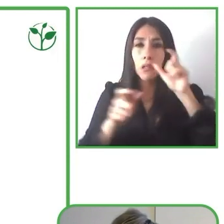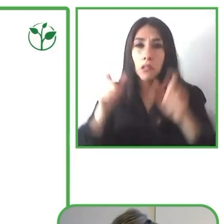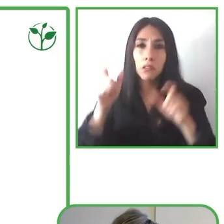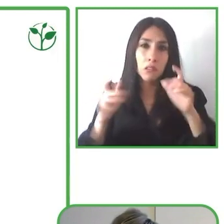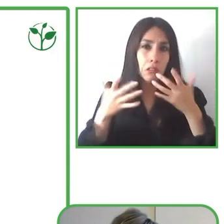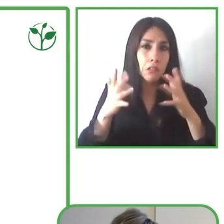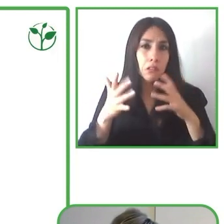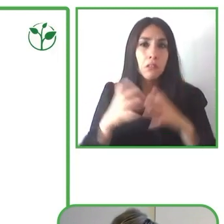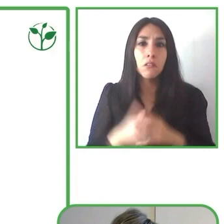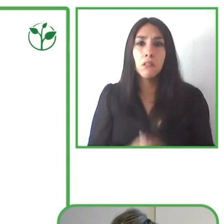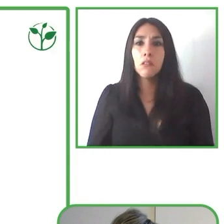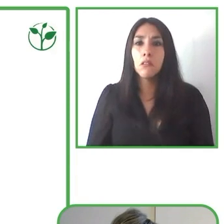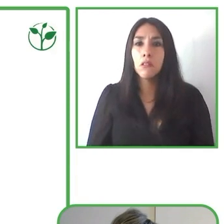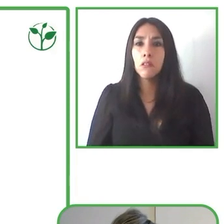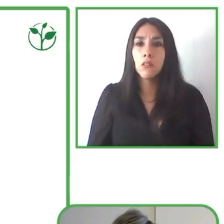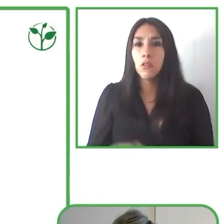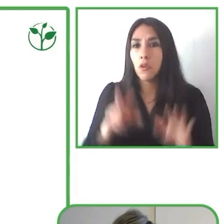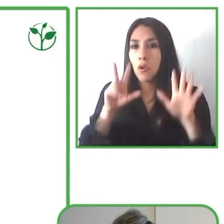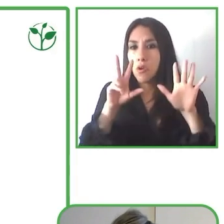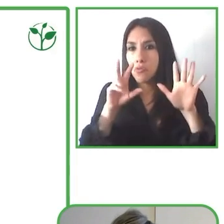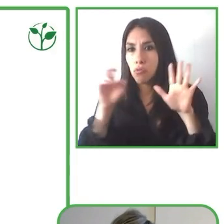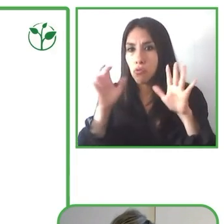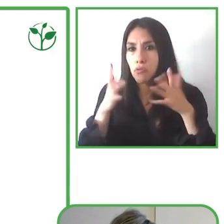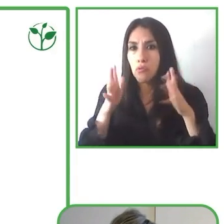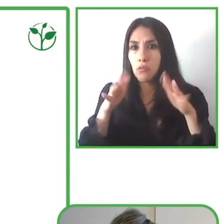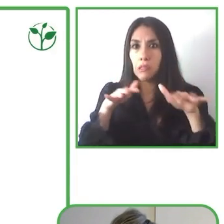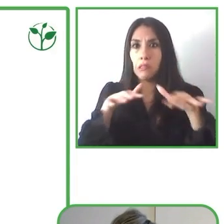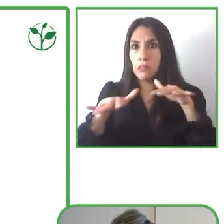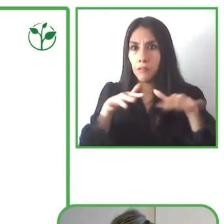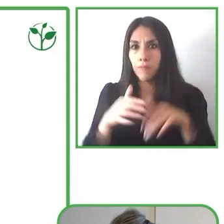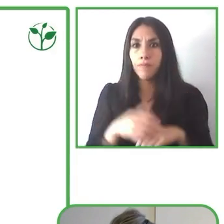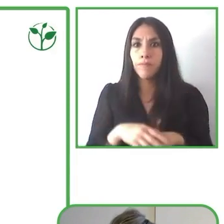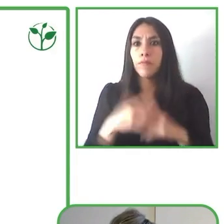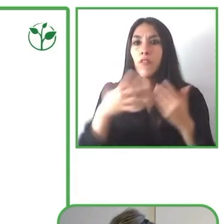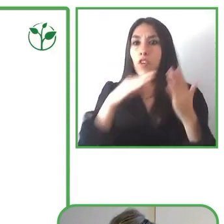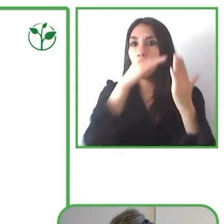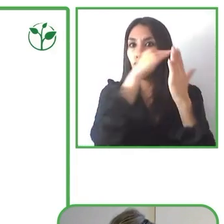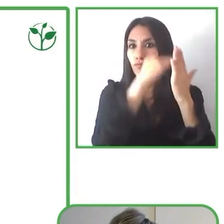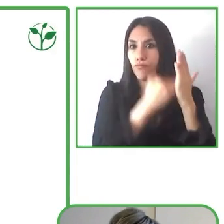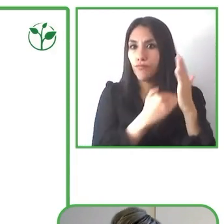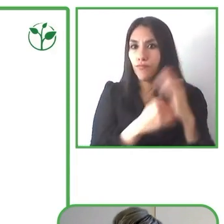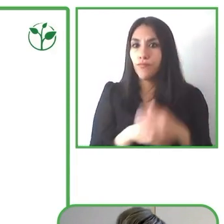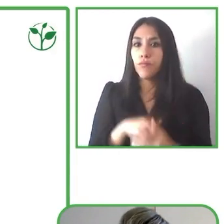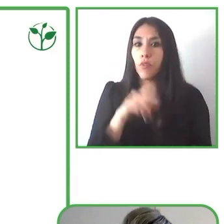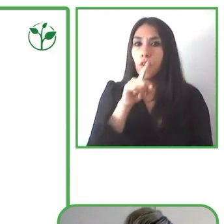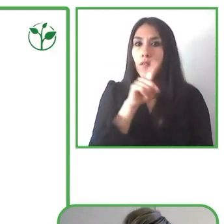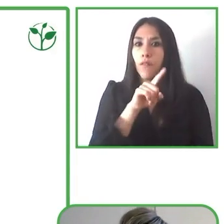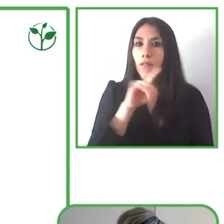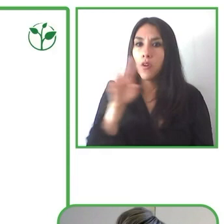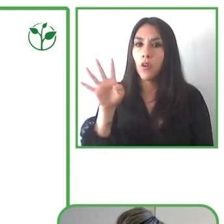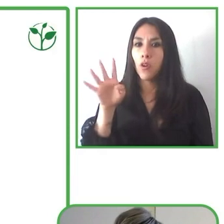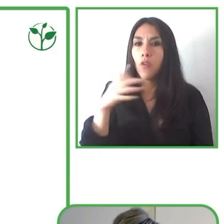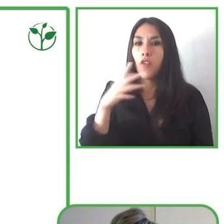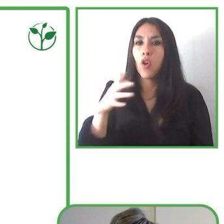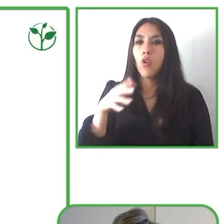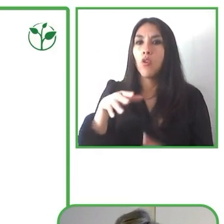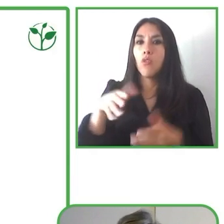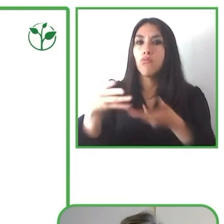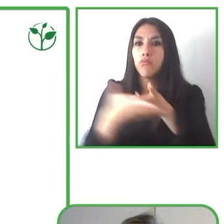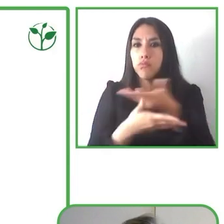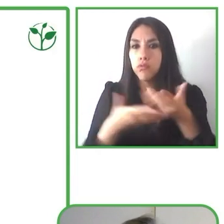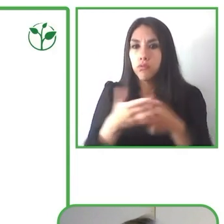14 actualizaciones, 75 bugs solucionados.